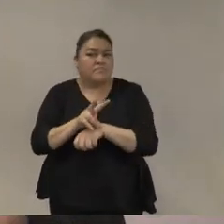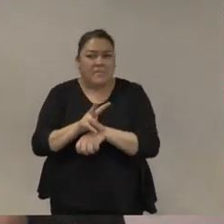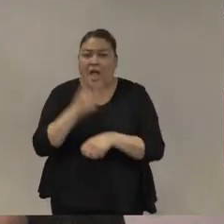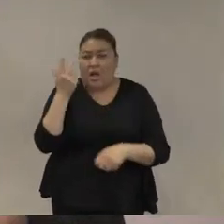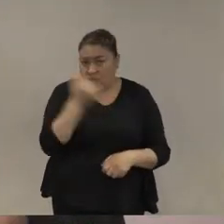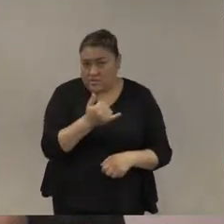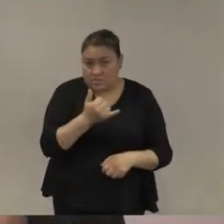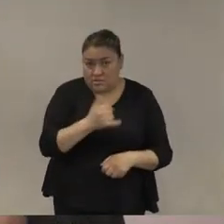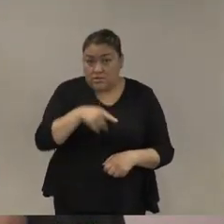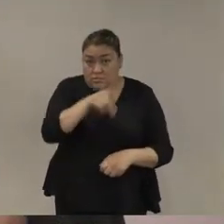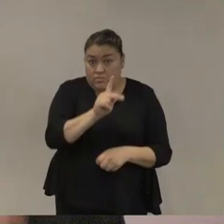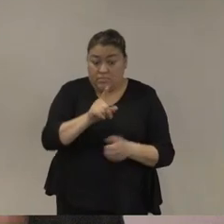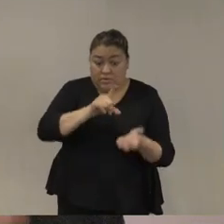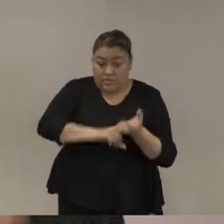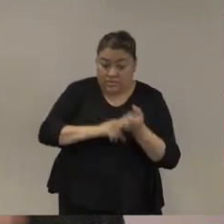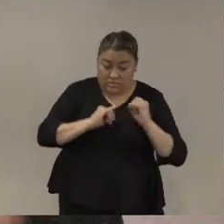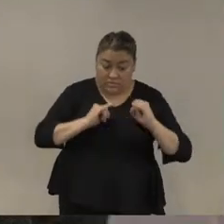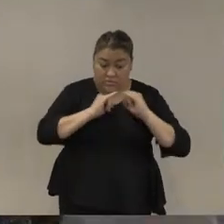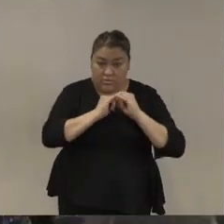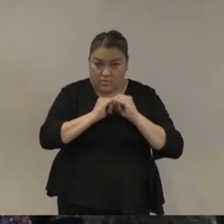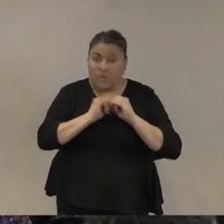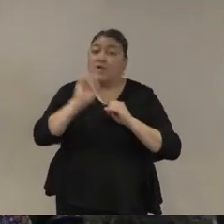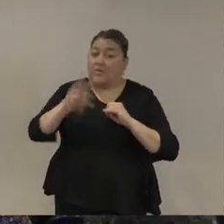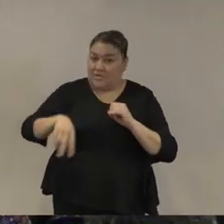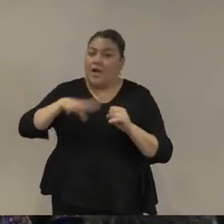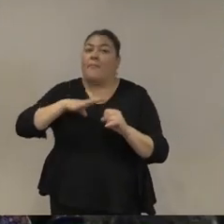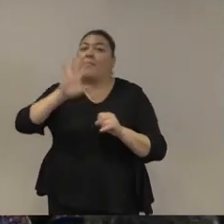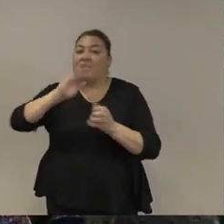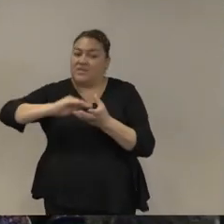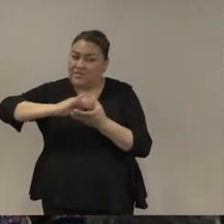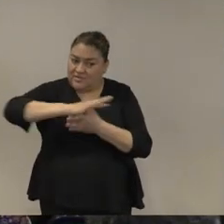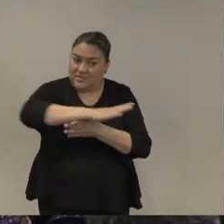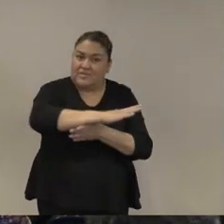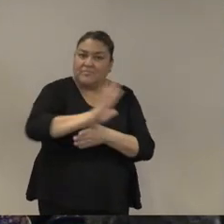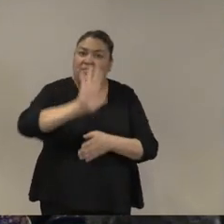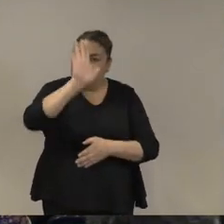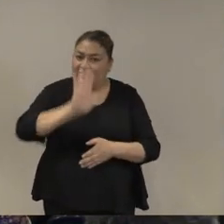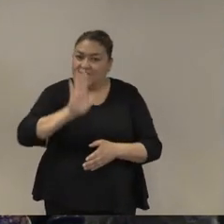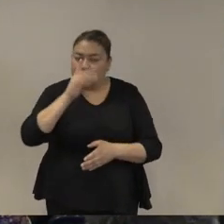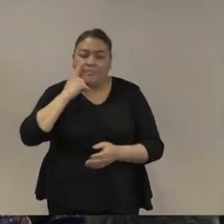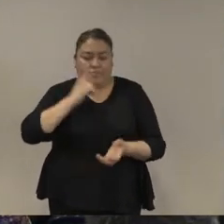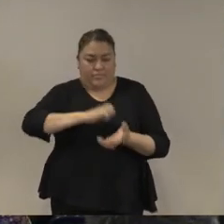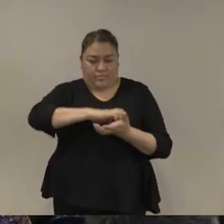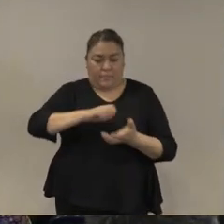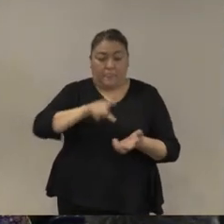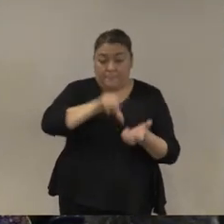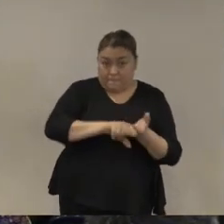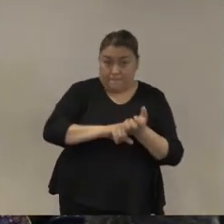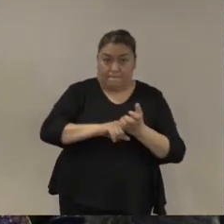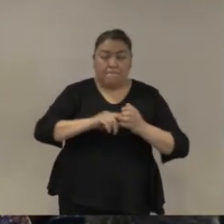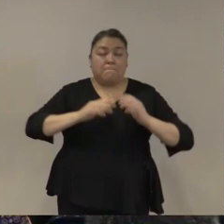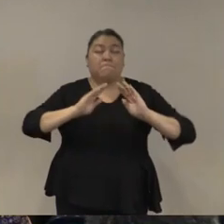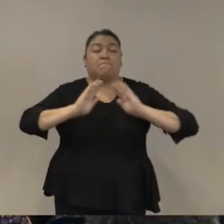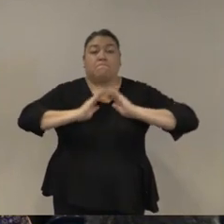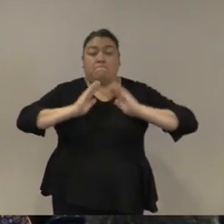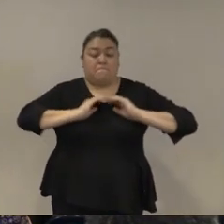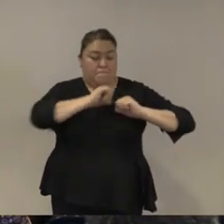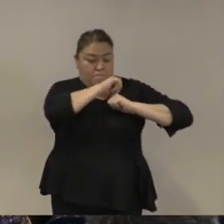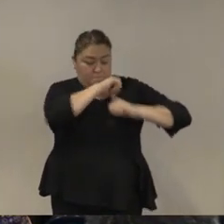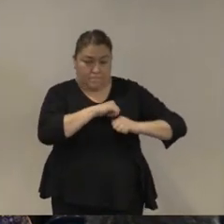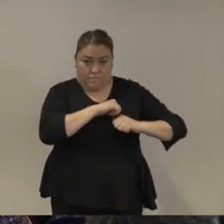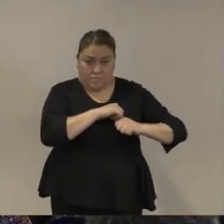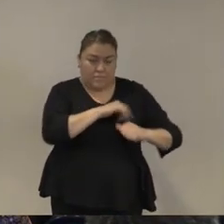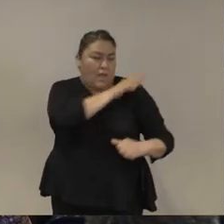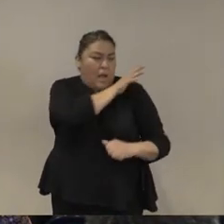las instituciones militares porque por un lado las autoridades militares los militares que ocupan